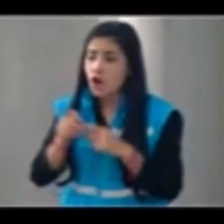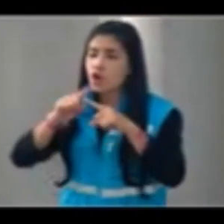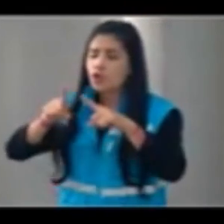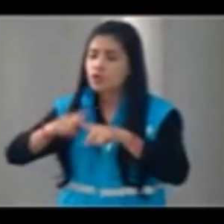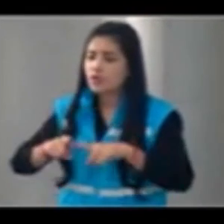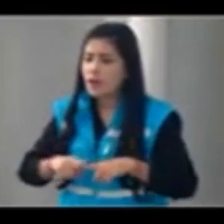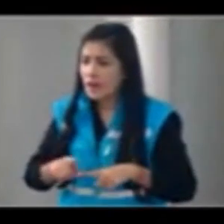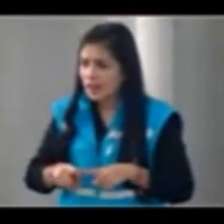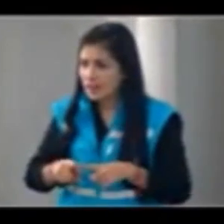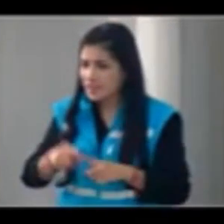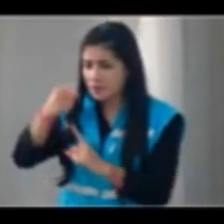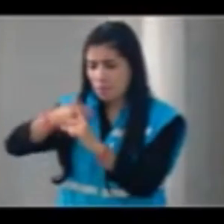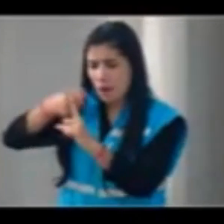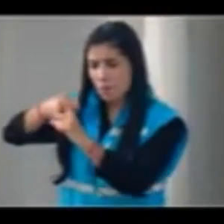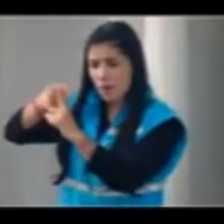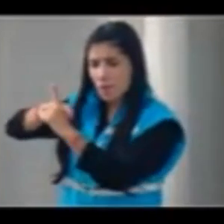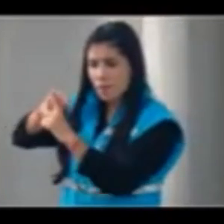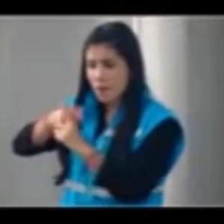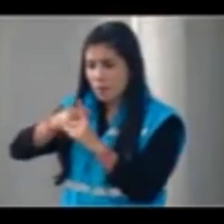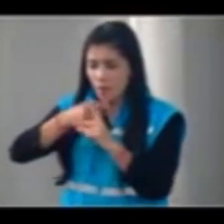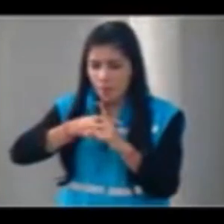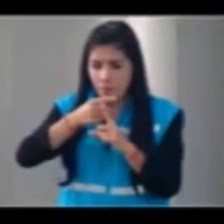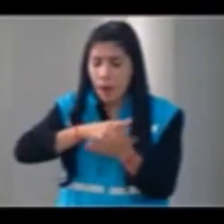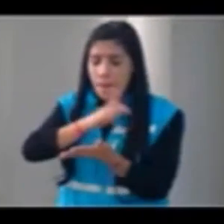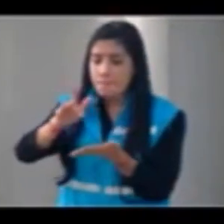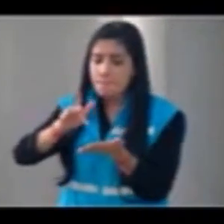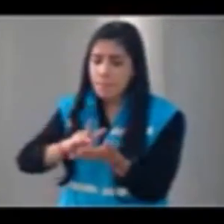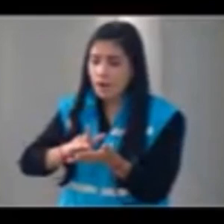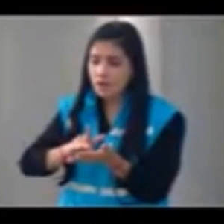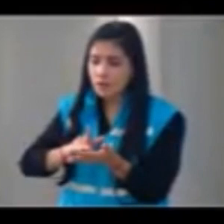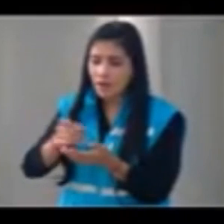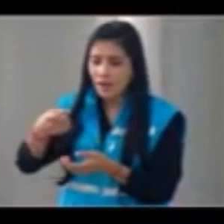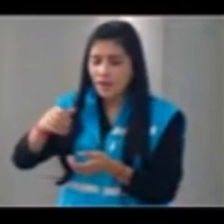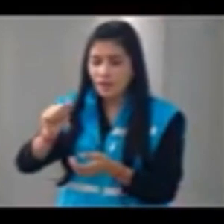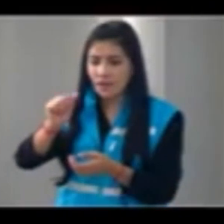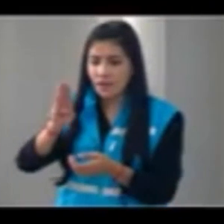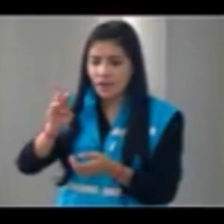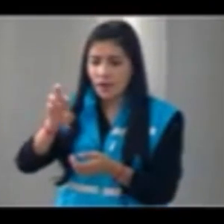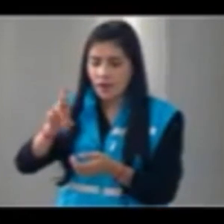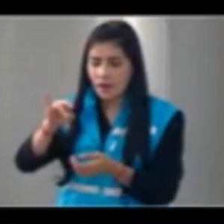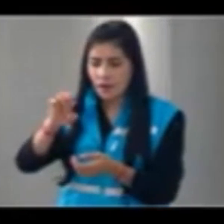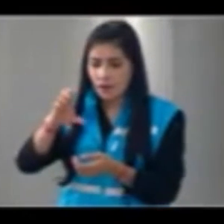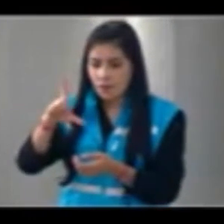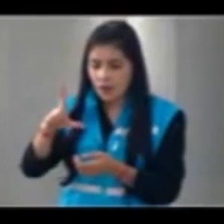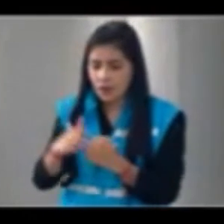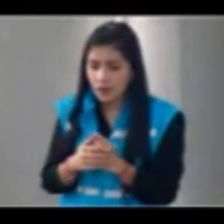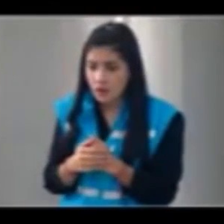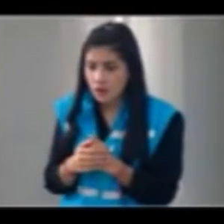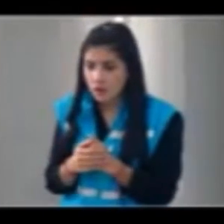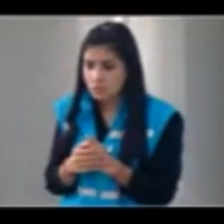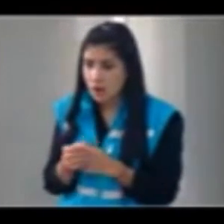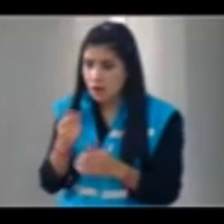que están ubicados ahí en el Parque Canal Gabriel García Márquez, le enviaron una carta al alcalde diciéndoles que les ha... Terminaron de manera unilateral los contratos de